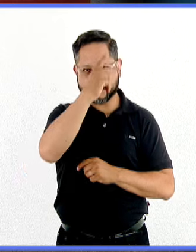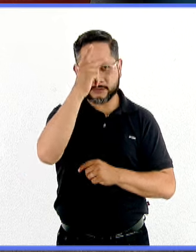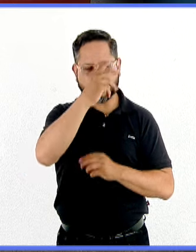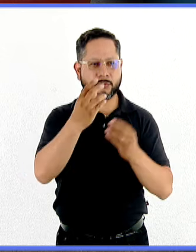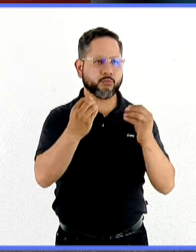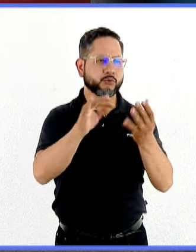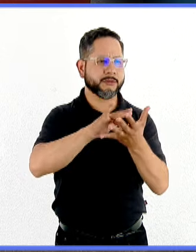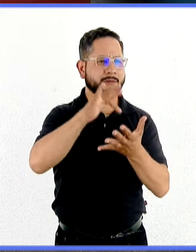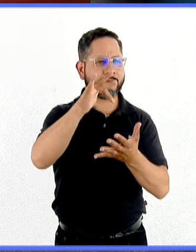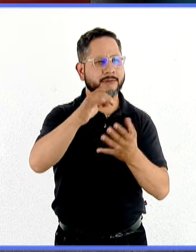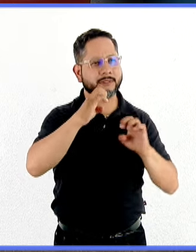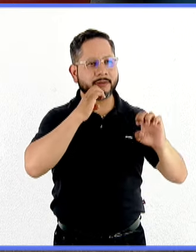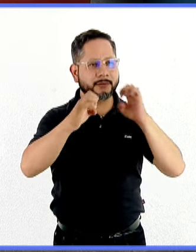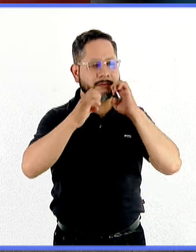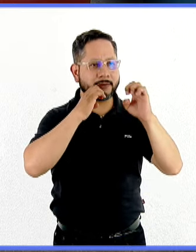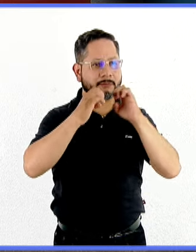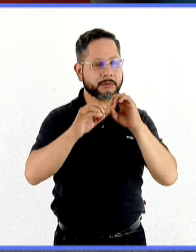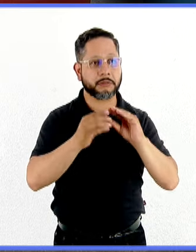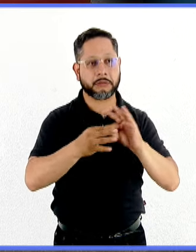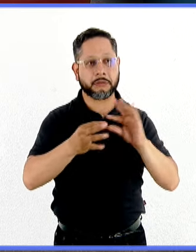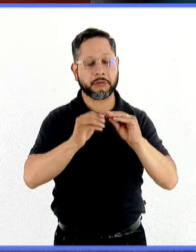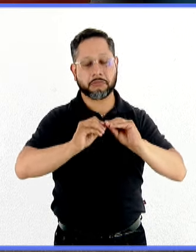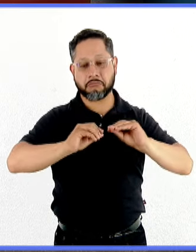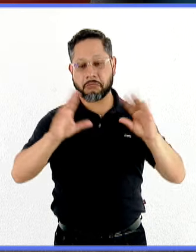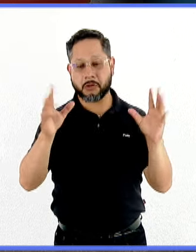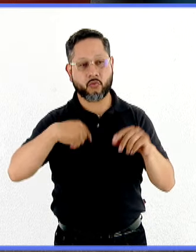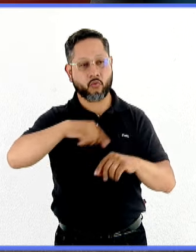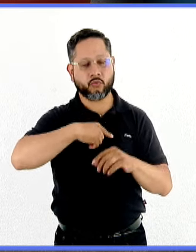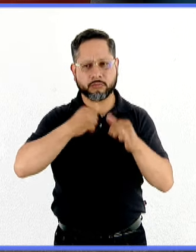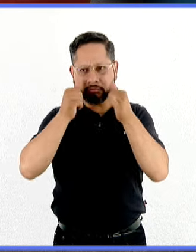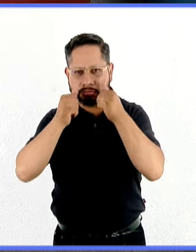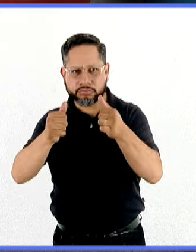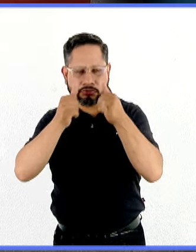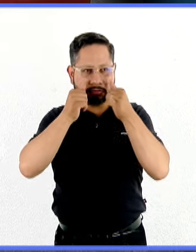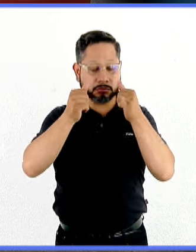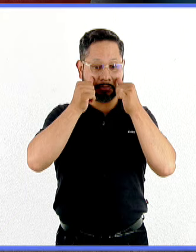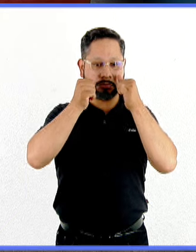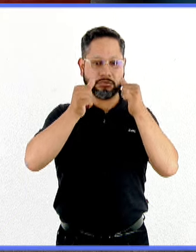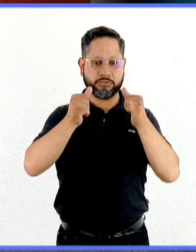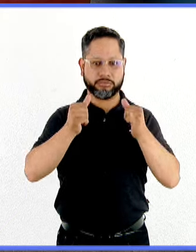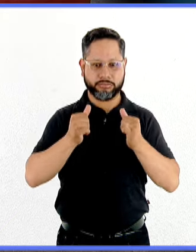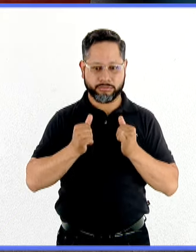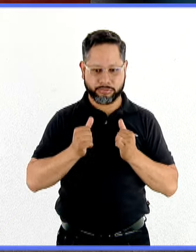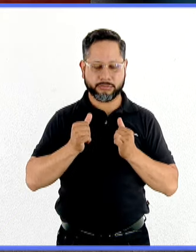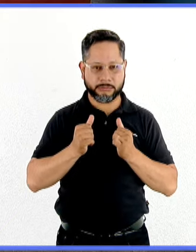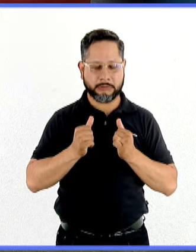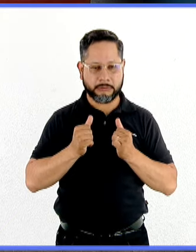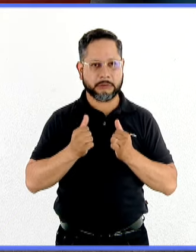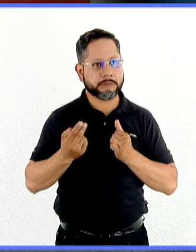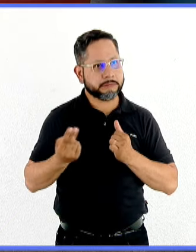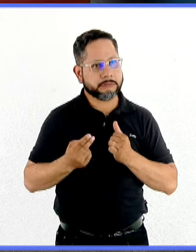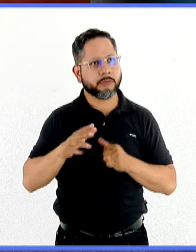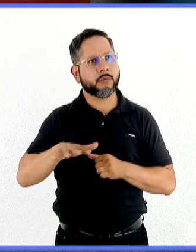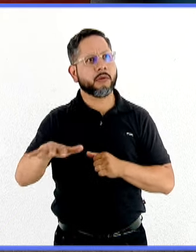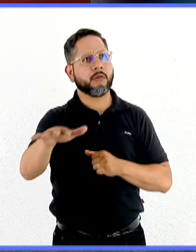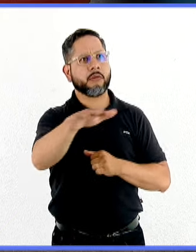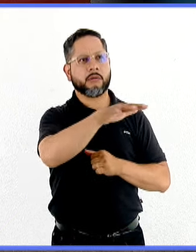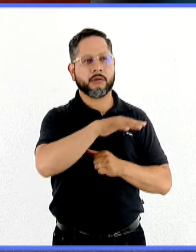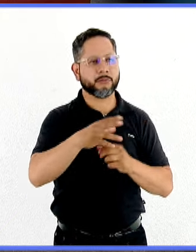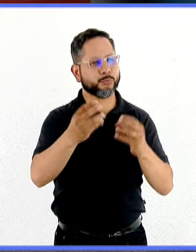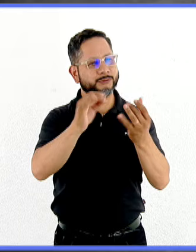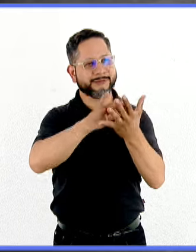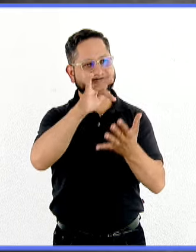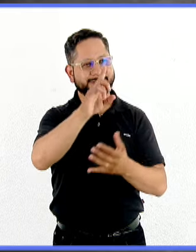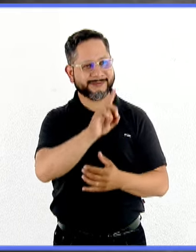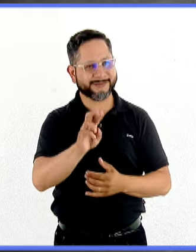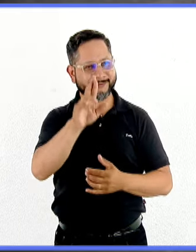Muchísimas gracias por estos minutos, por esta claridad. Y debemos estar atentos a lo que pasa con nosotros mismos y con las personas que están a nuestro alrededor. Gracias, doctora.